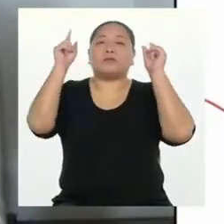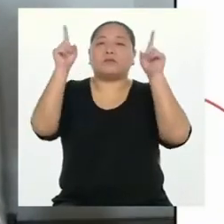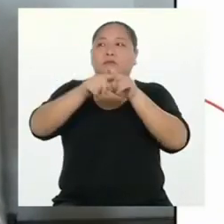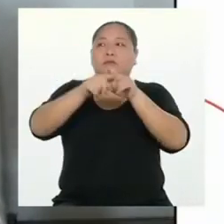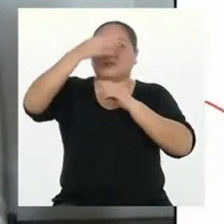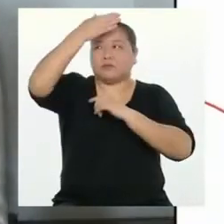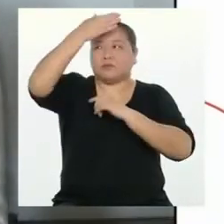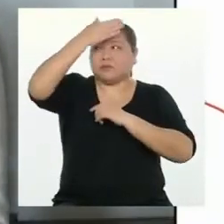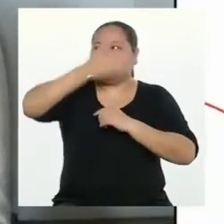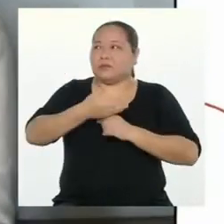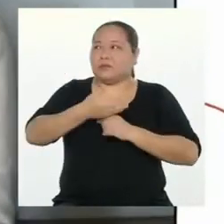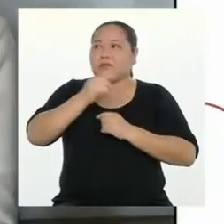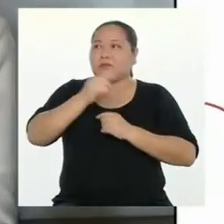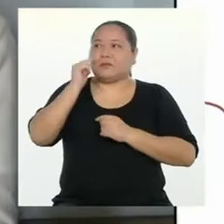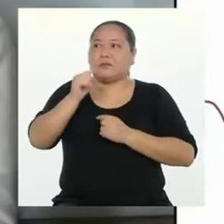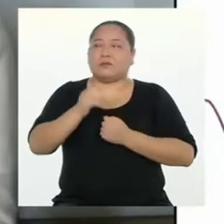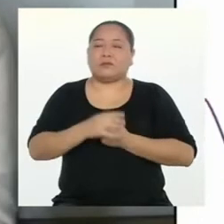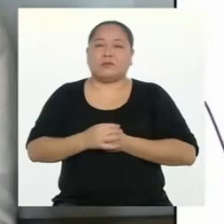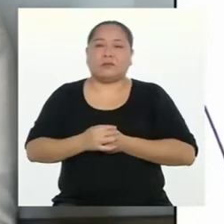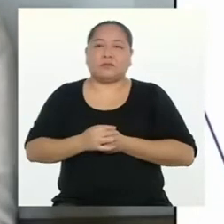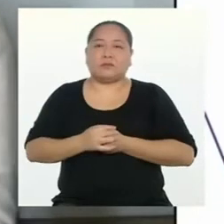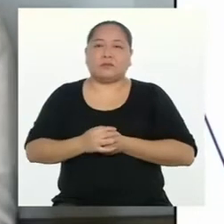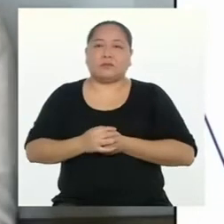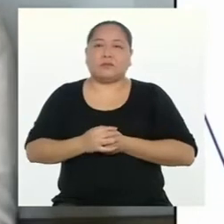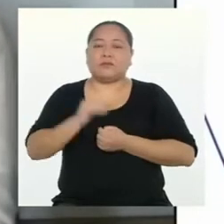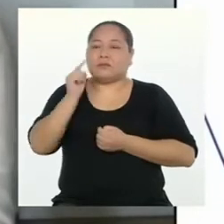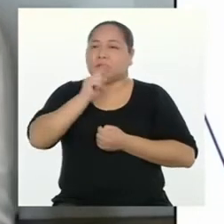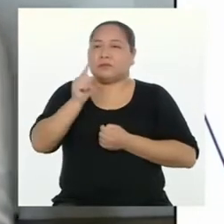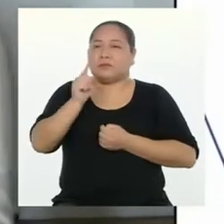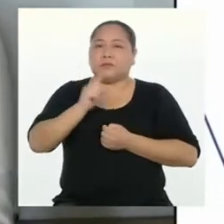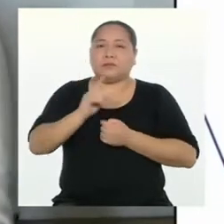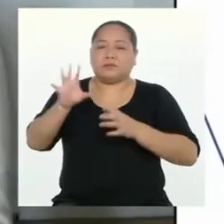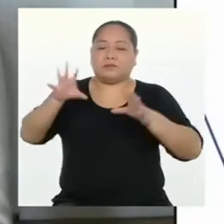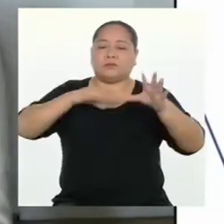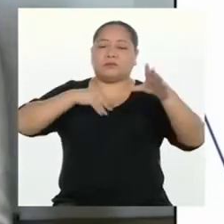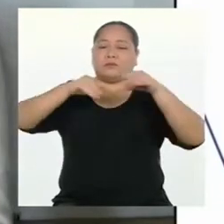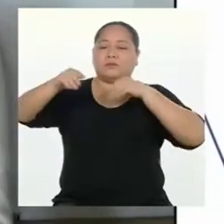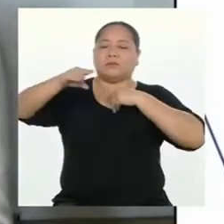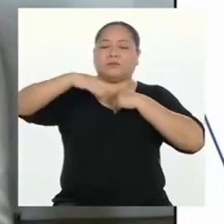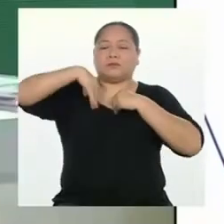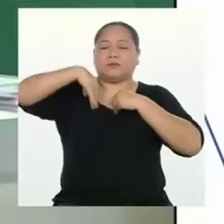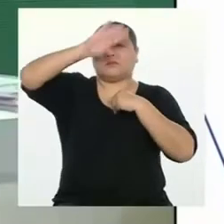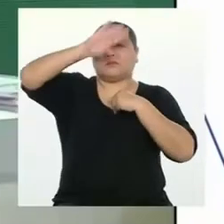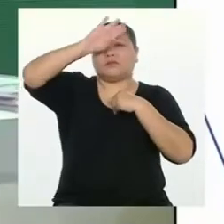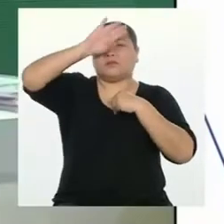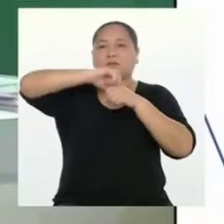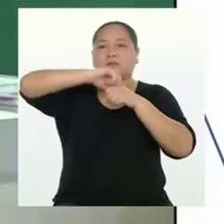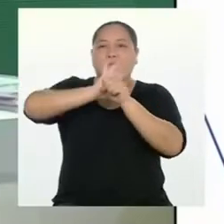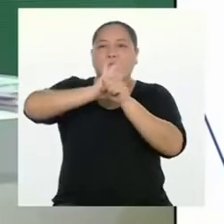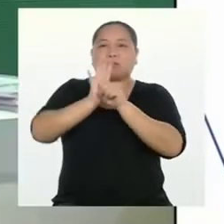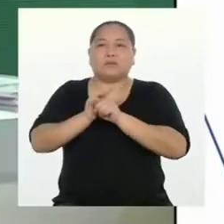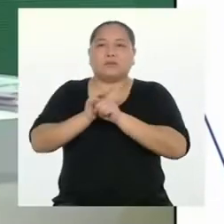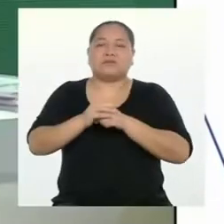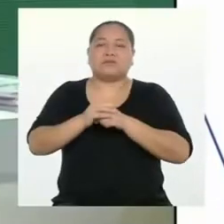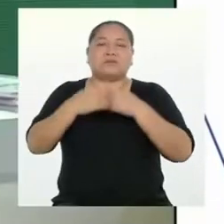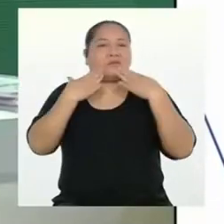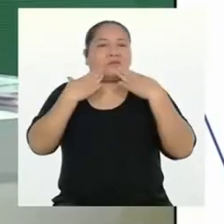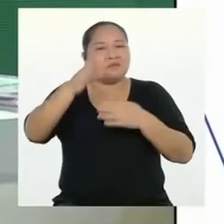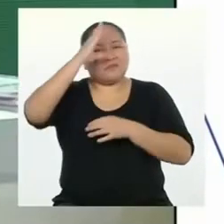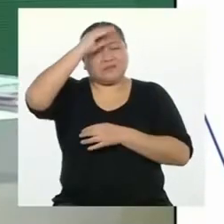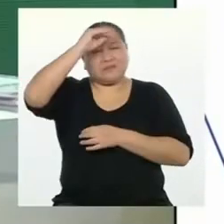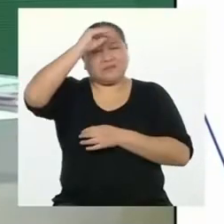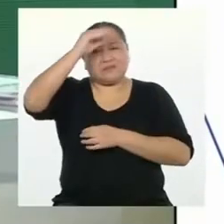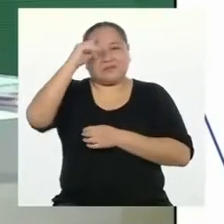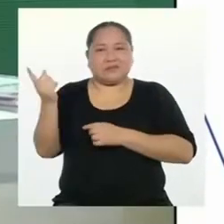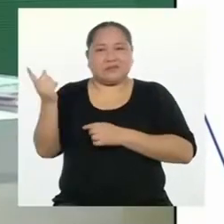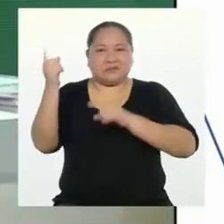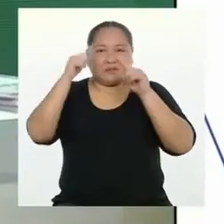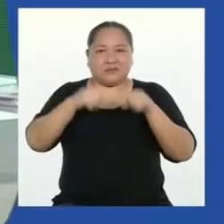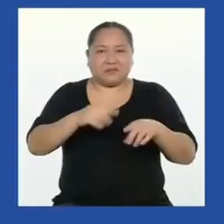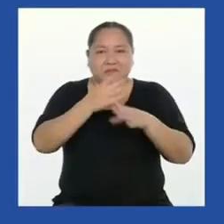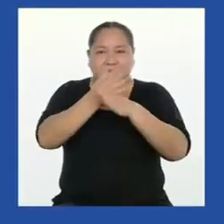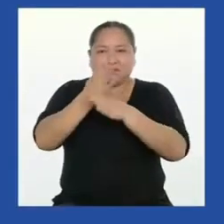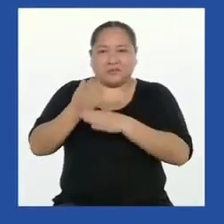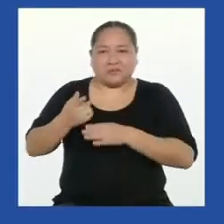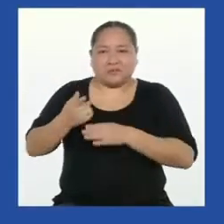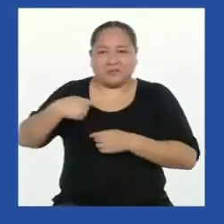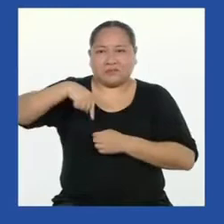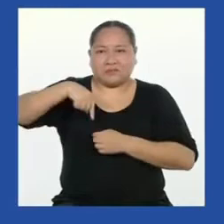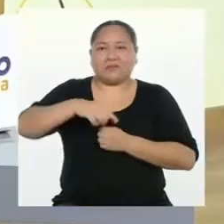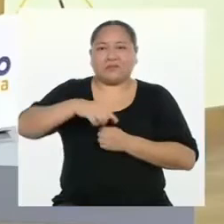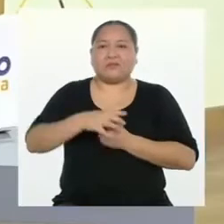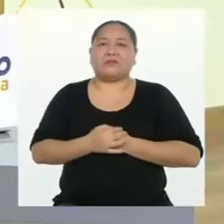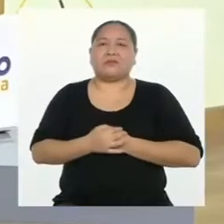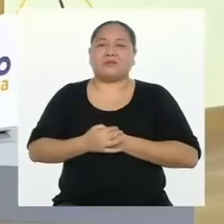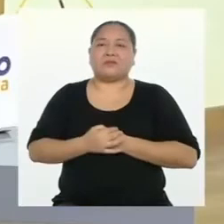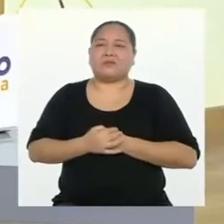protector facial para así no contraer el COVID-19. Muchas gracias chicas y chicos por venir a compartir con nosotros.